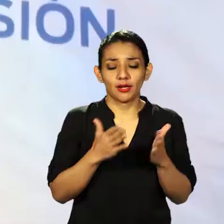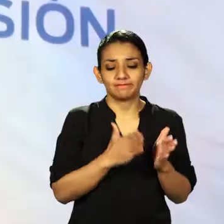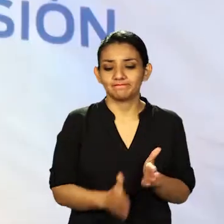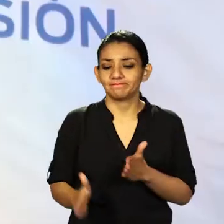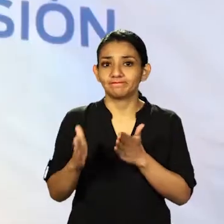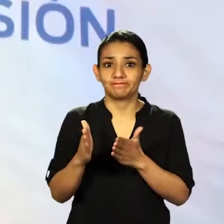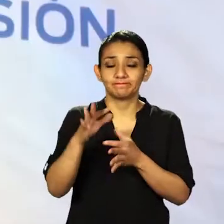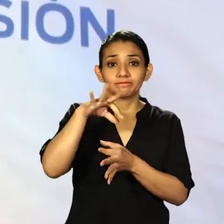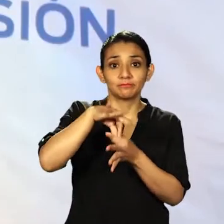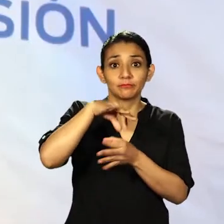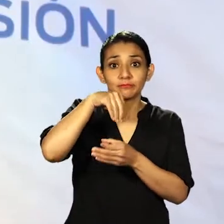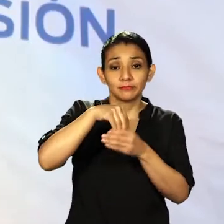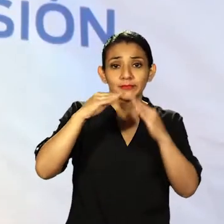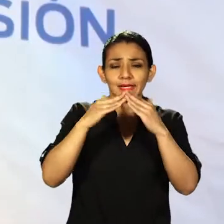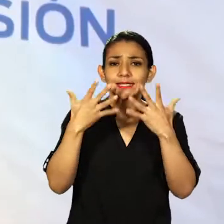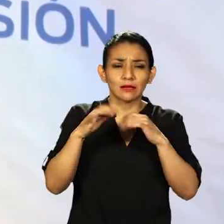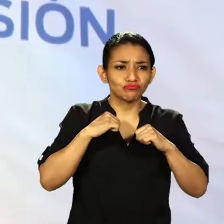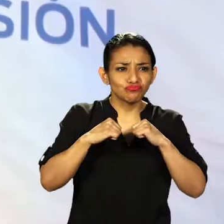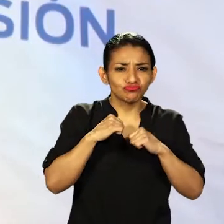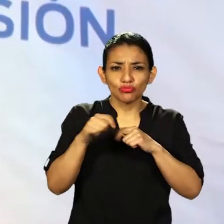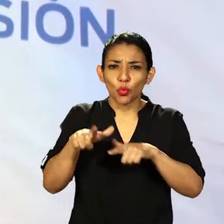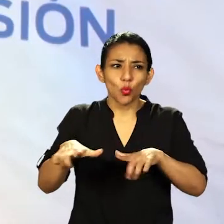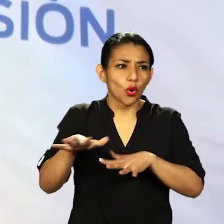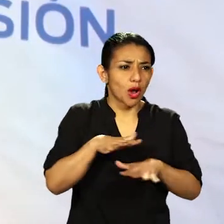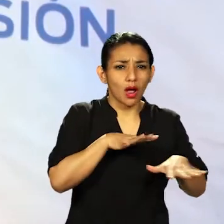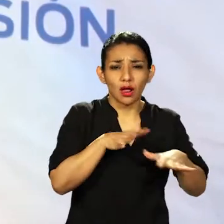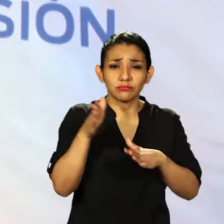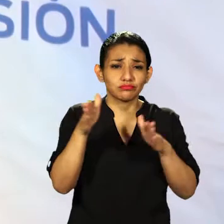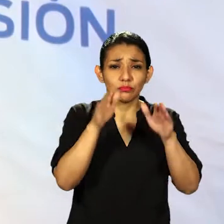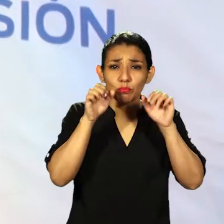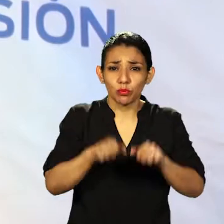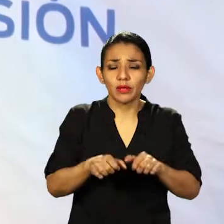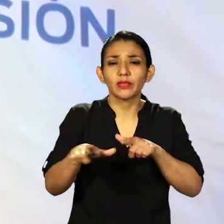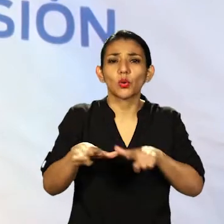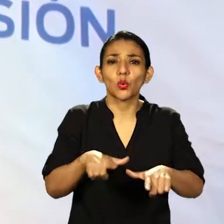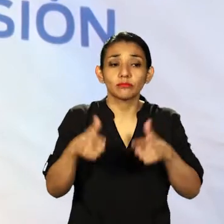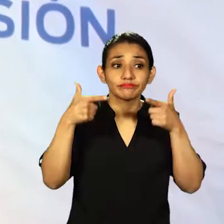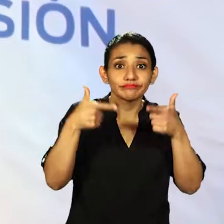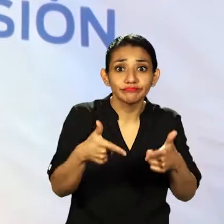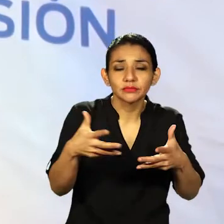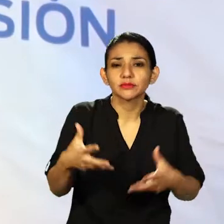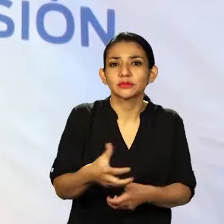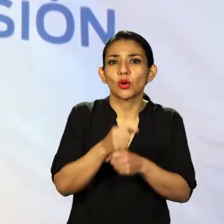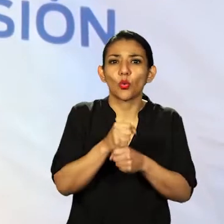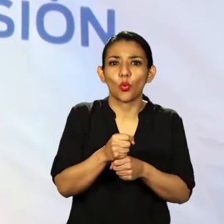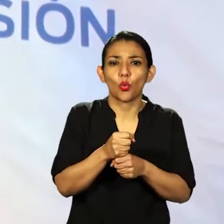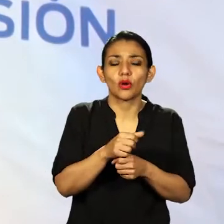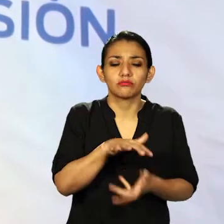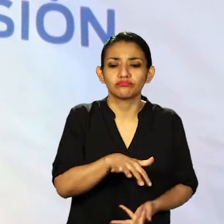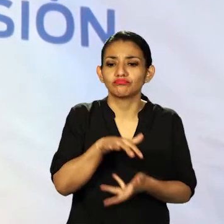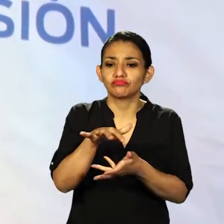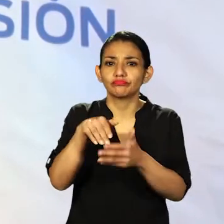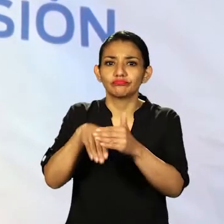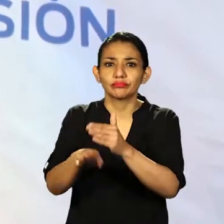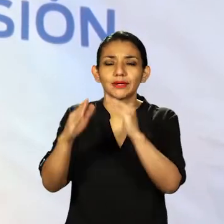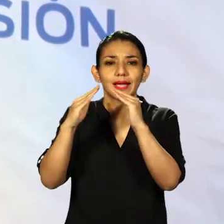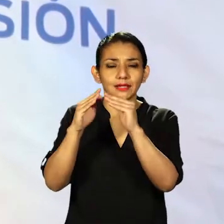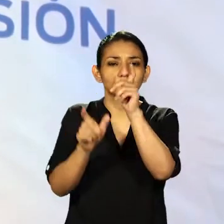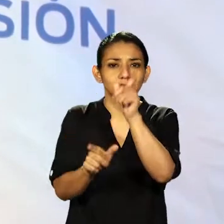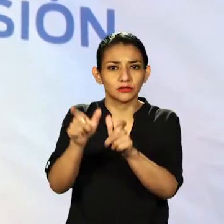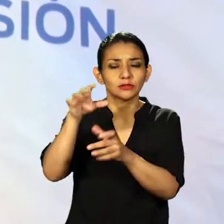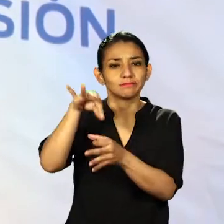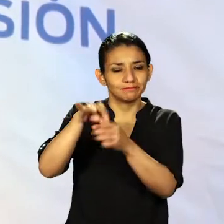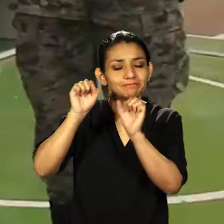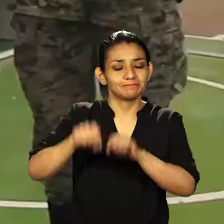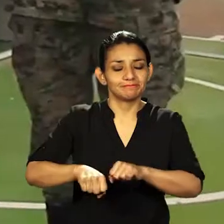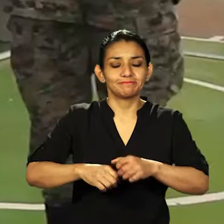de hoy, Voto en Casa, ya está con la logística y el personal nuestro, dando la seguridad al personal CNE y el traslado hacia los domicilios de aquellas personas que se